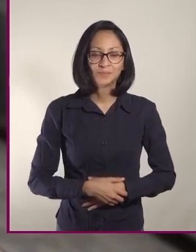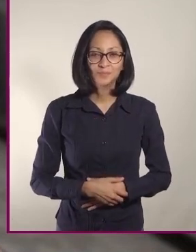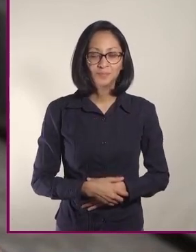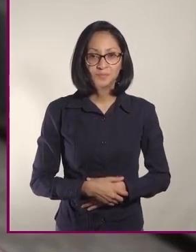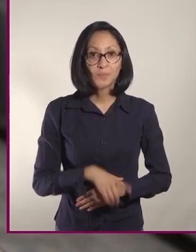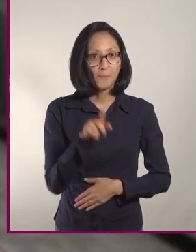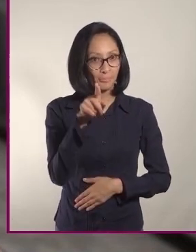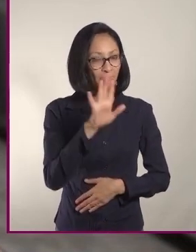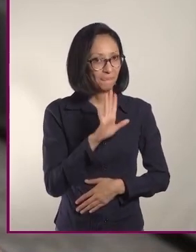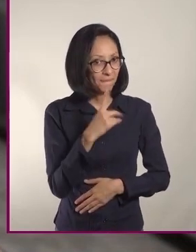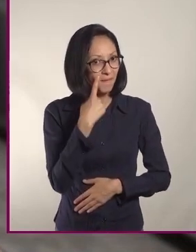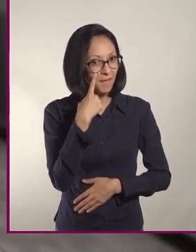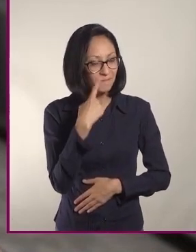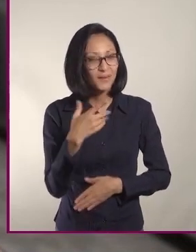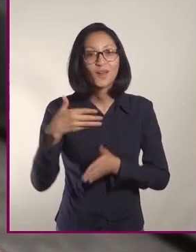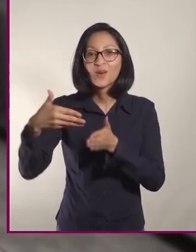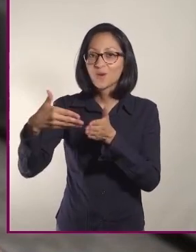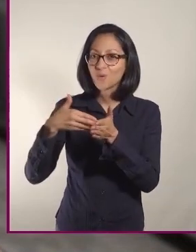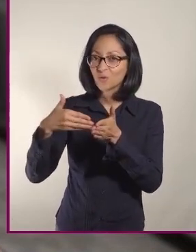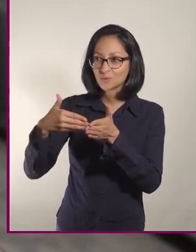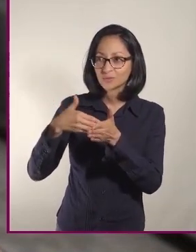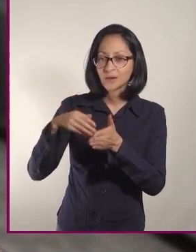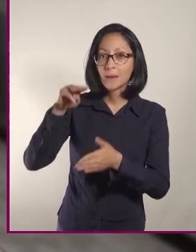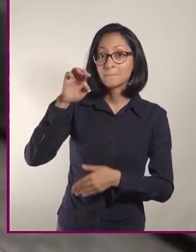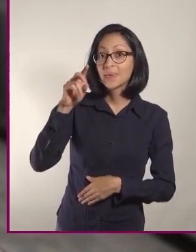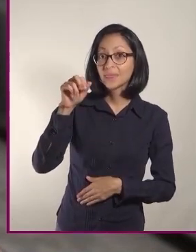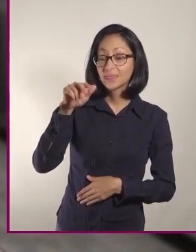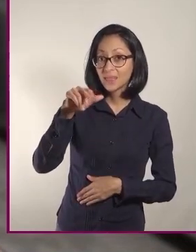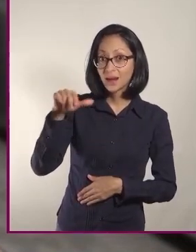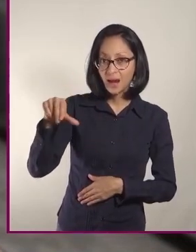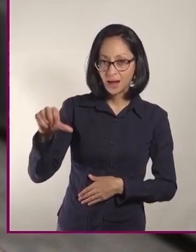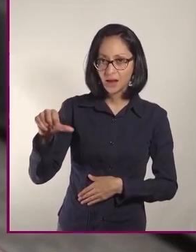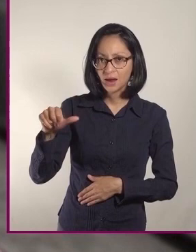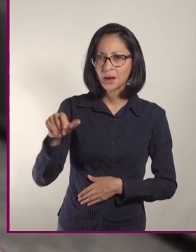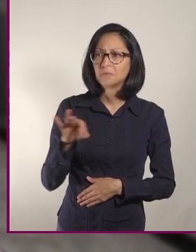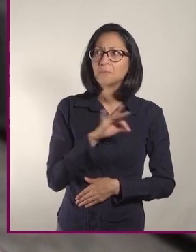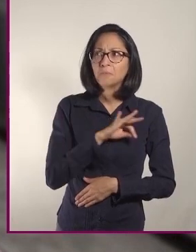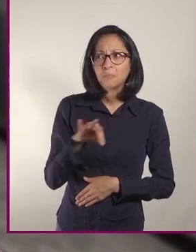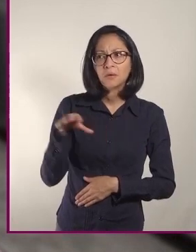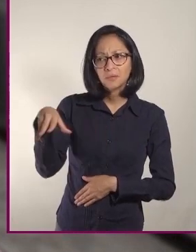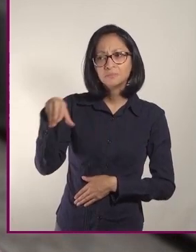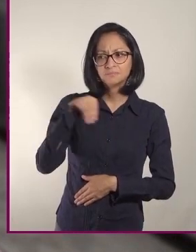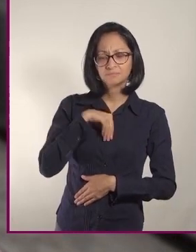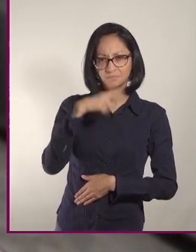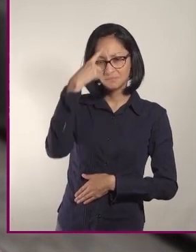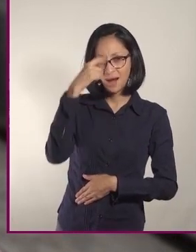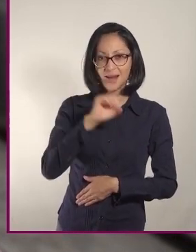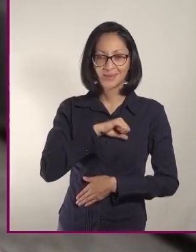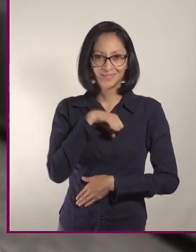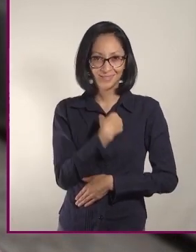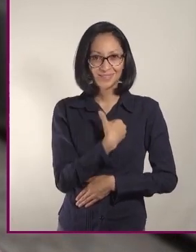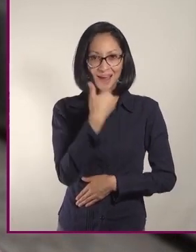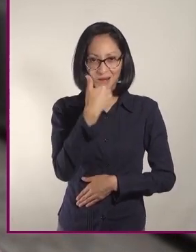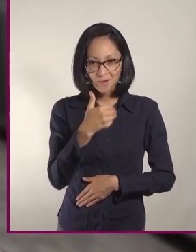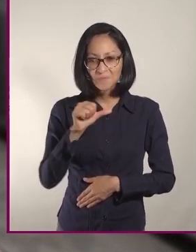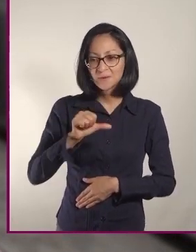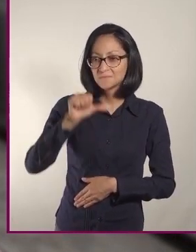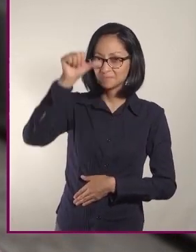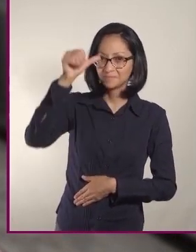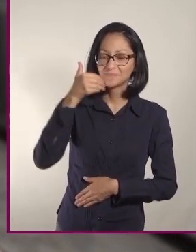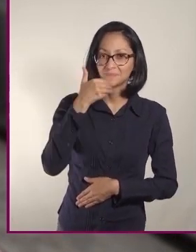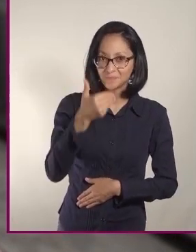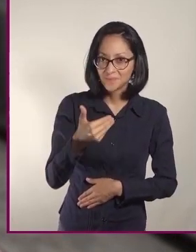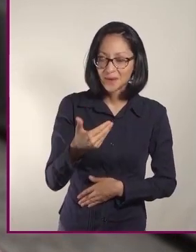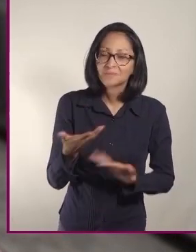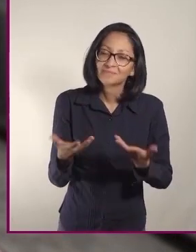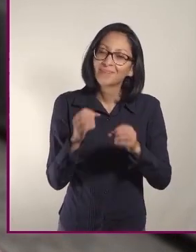Como viste, la cocina y dieta mediterránea pueden ser muy buenos para tu salud, para tu desarrollo y crecimiento,